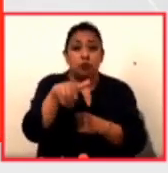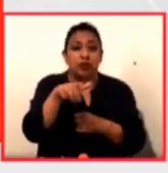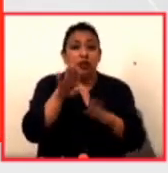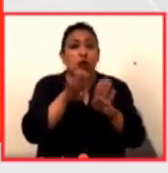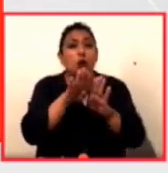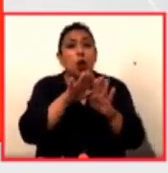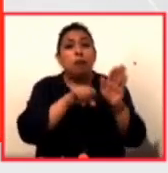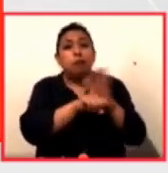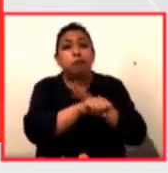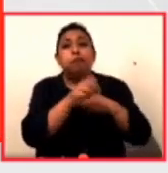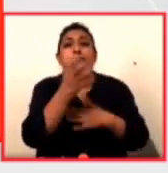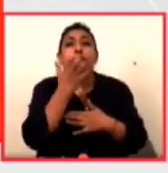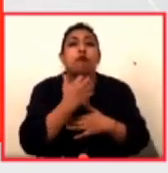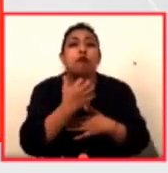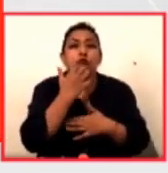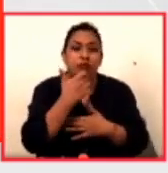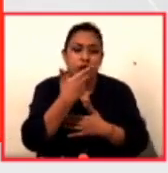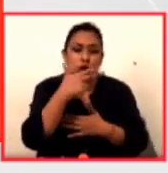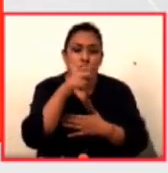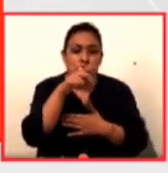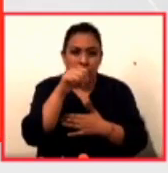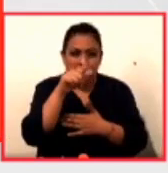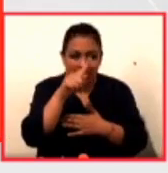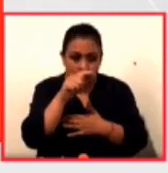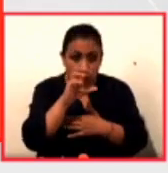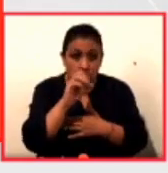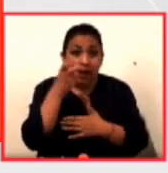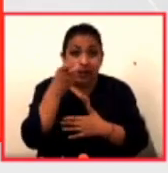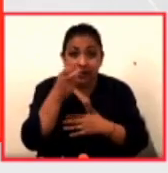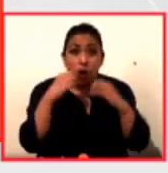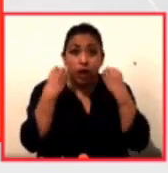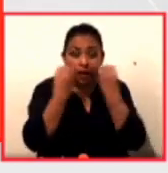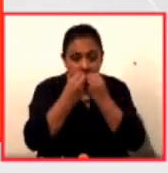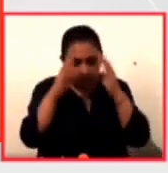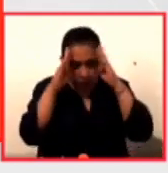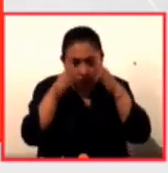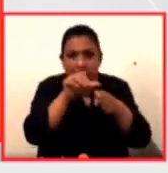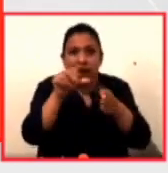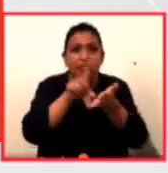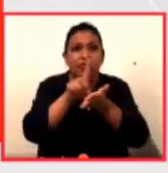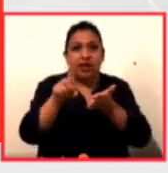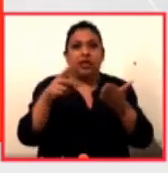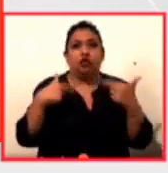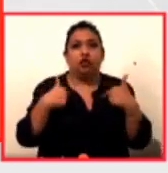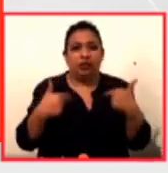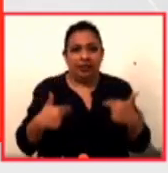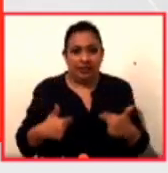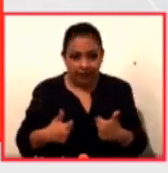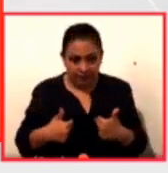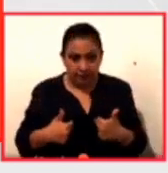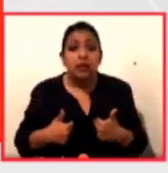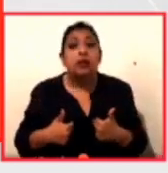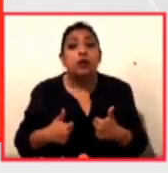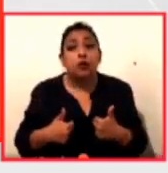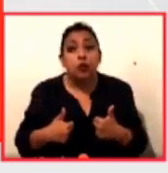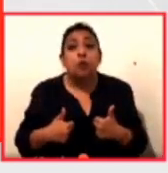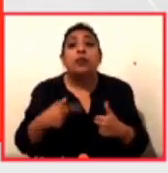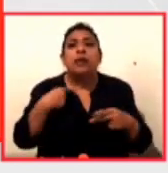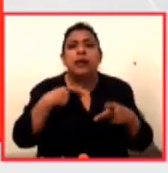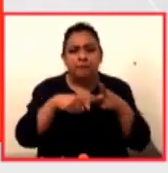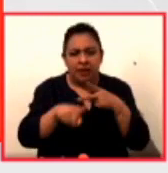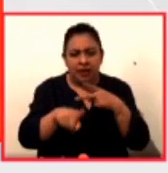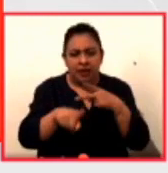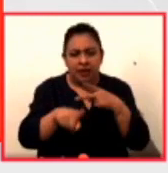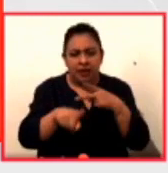en ese momento las organizaciones se centraron justamente en los derechos del individuo y nació no solamente la OMS en el